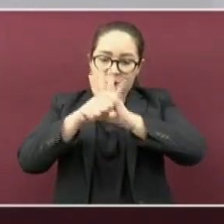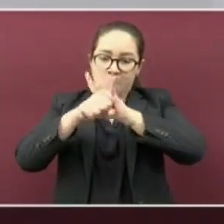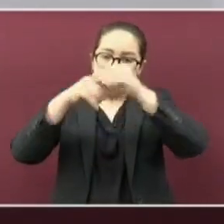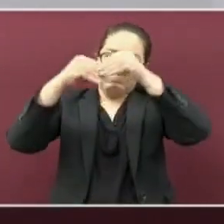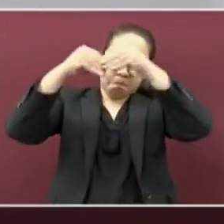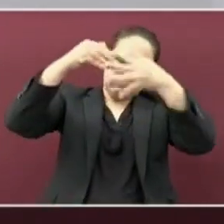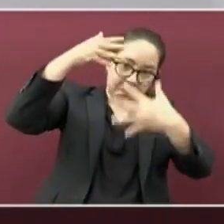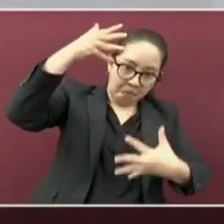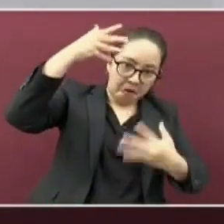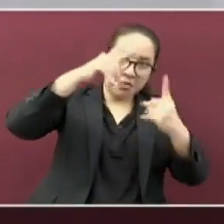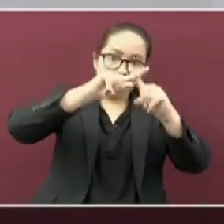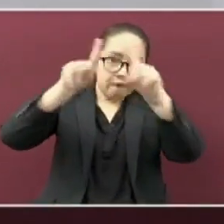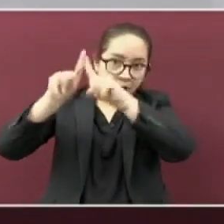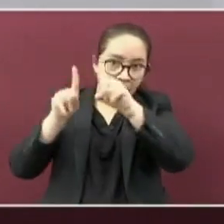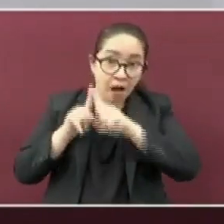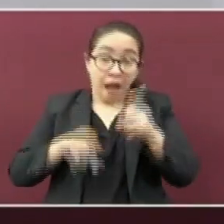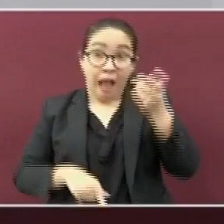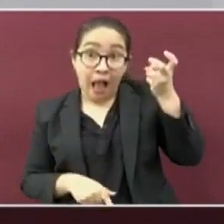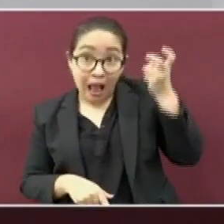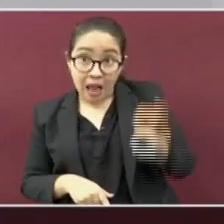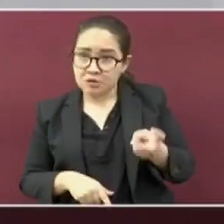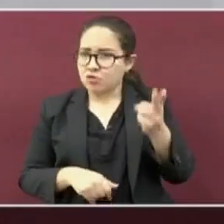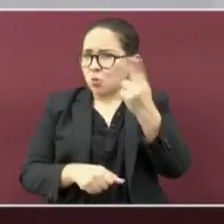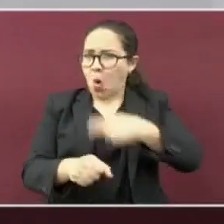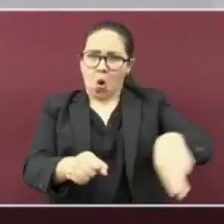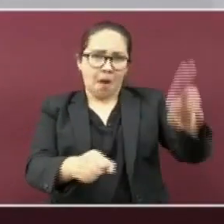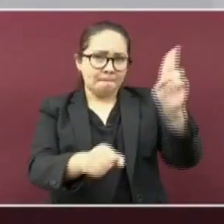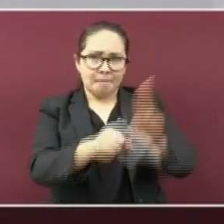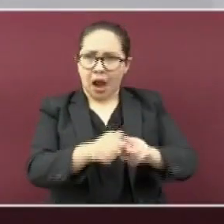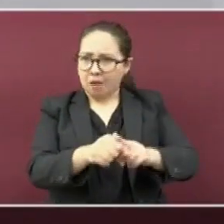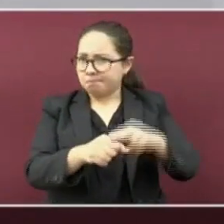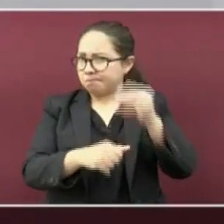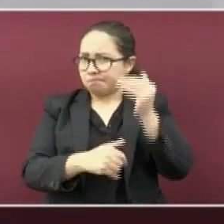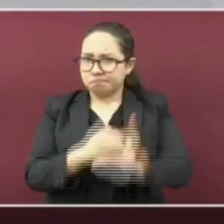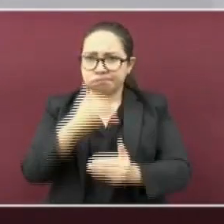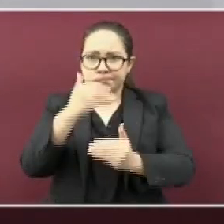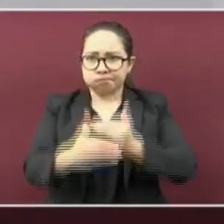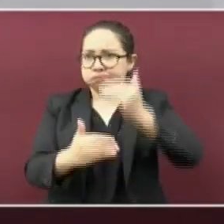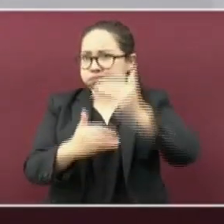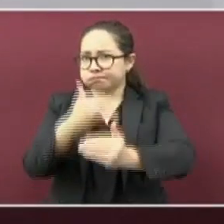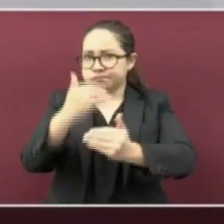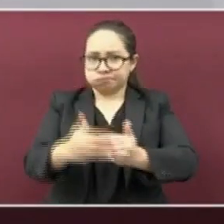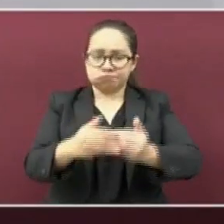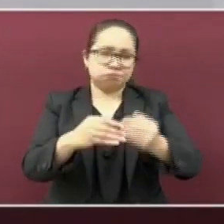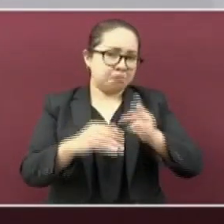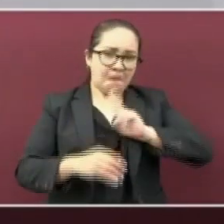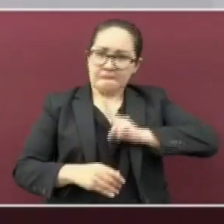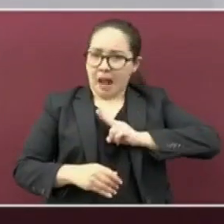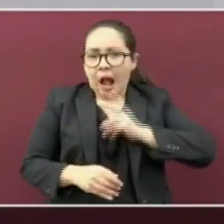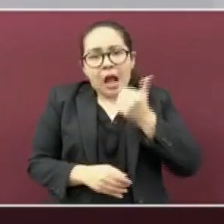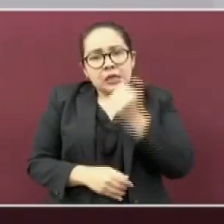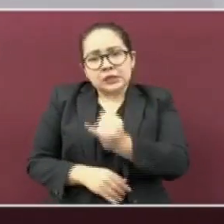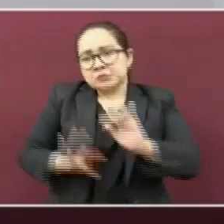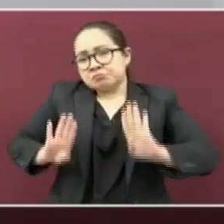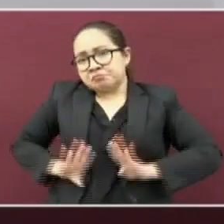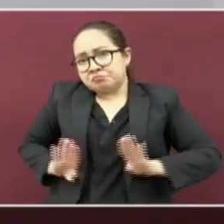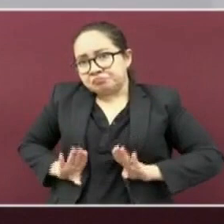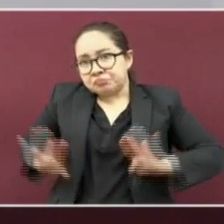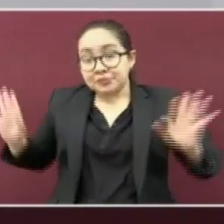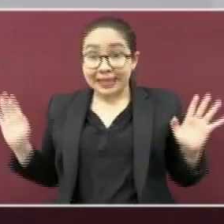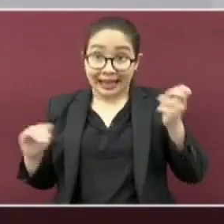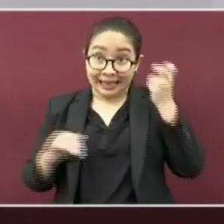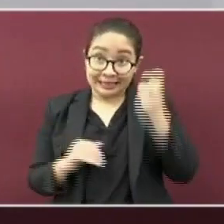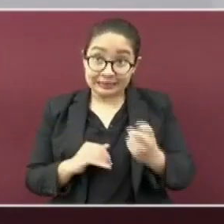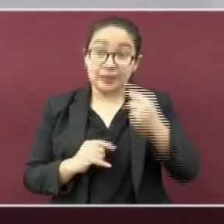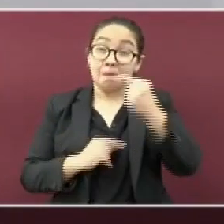Eso es un proceso normal o natural de los virus, en donde este